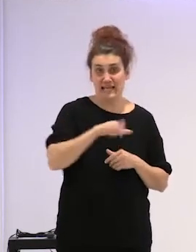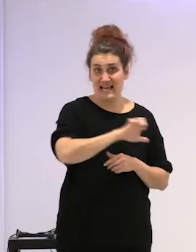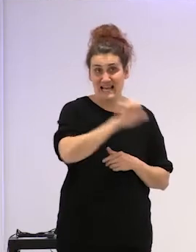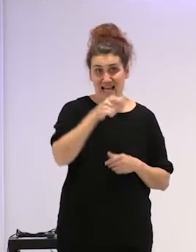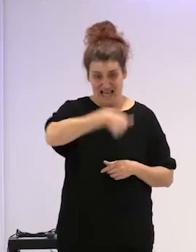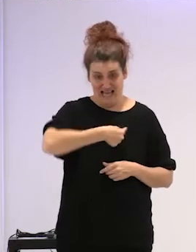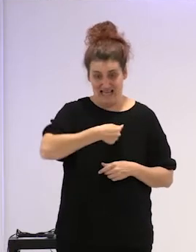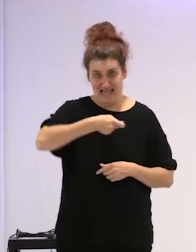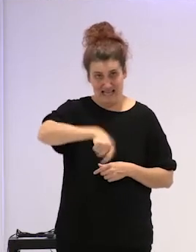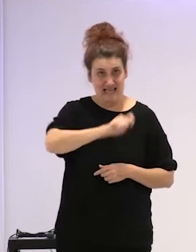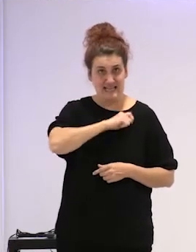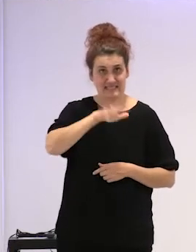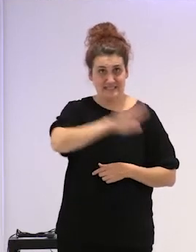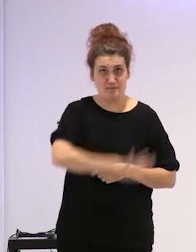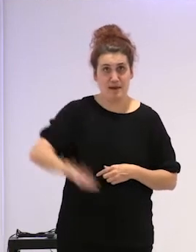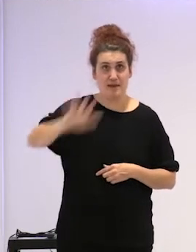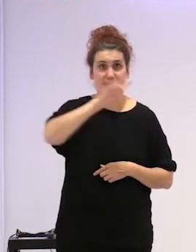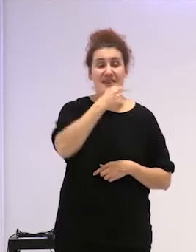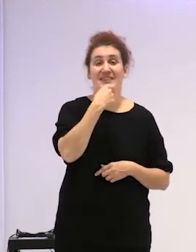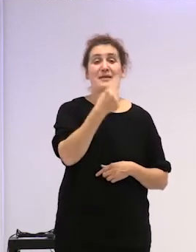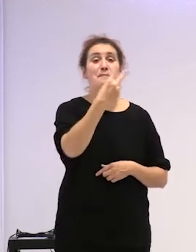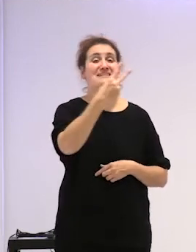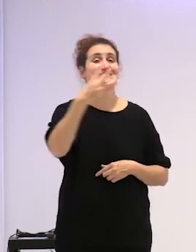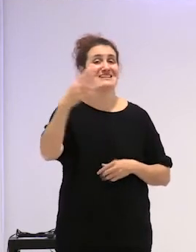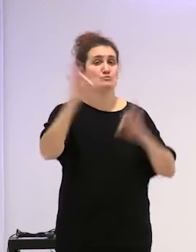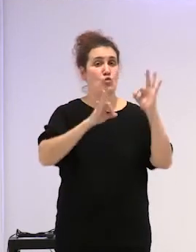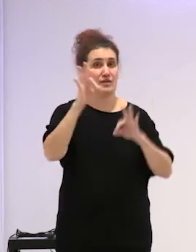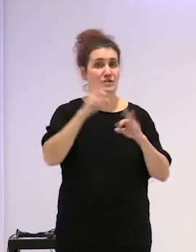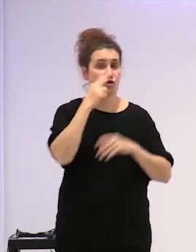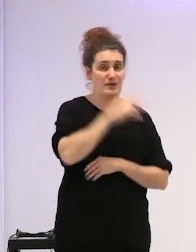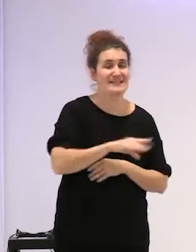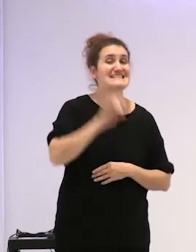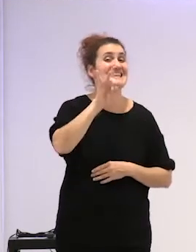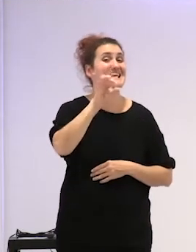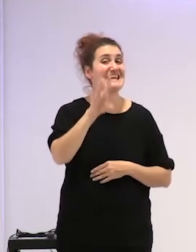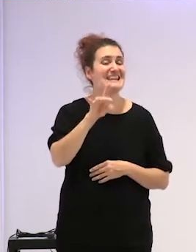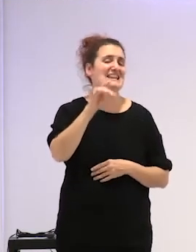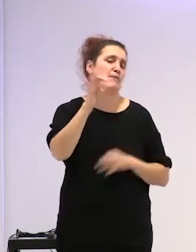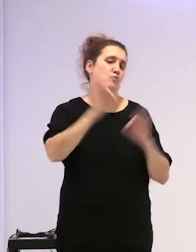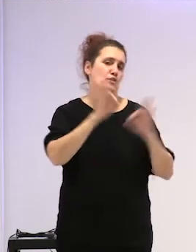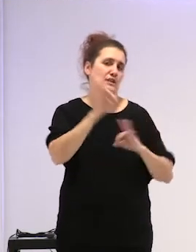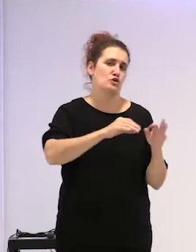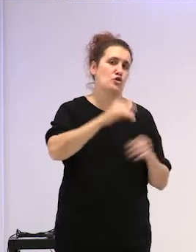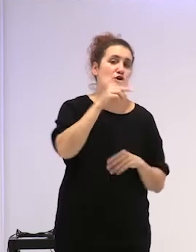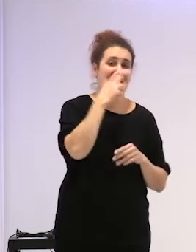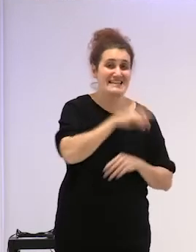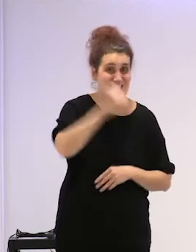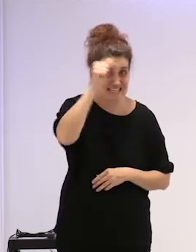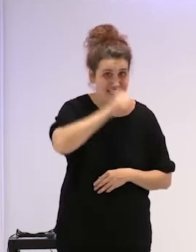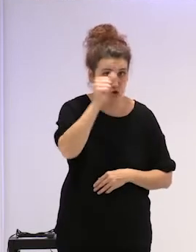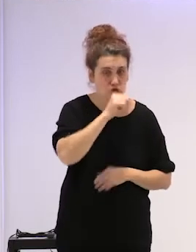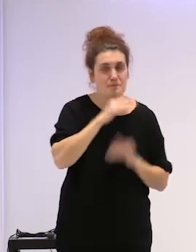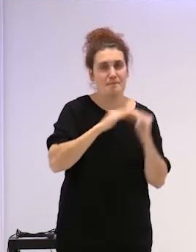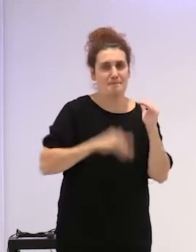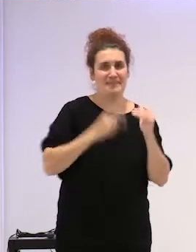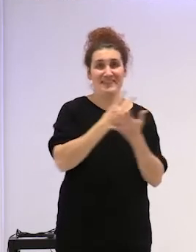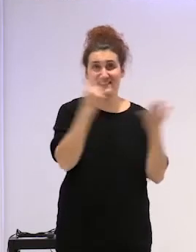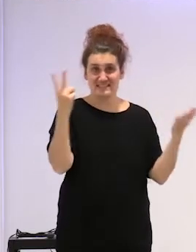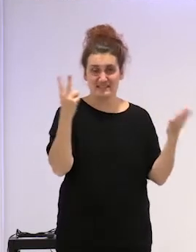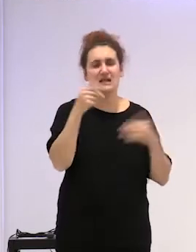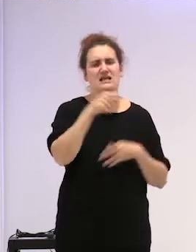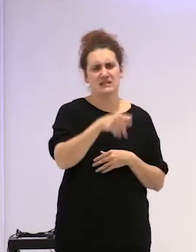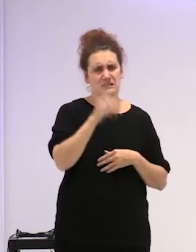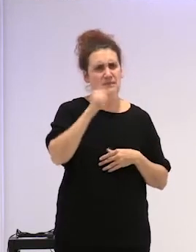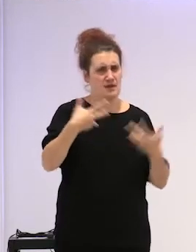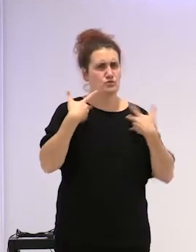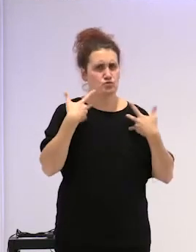nos dice que el 23% de las niñas y el 15% de los niños menores de 17 años han sufrido algún